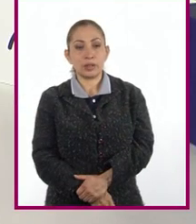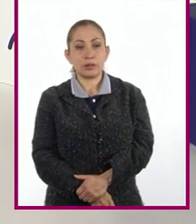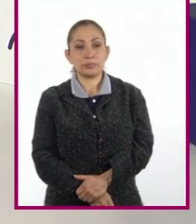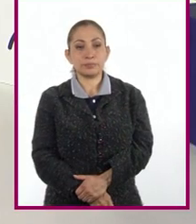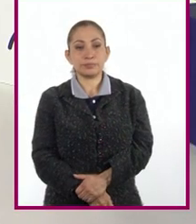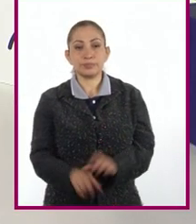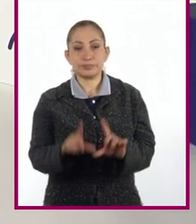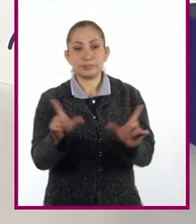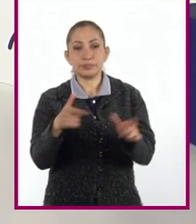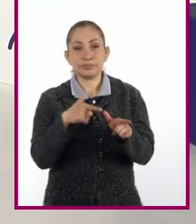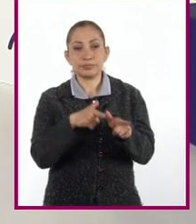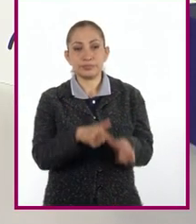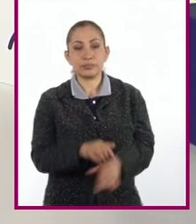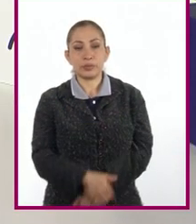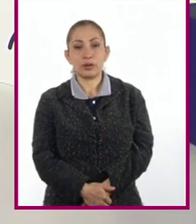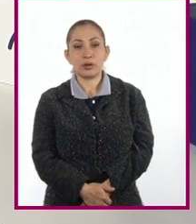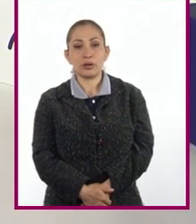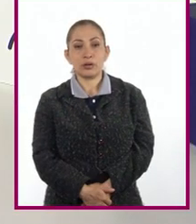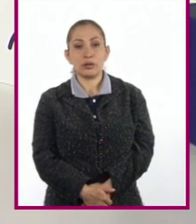Listo. ¿Qué sigue?